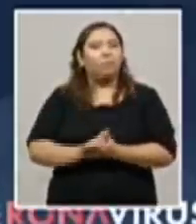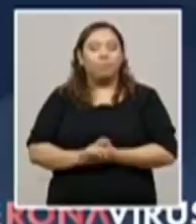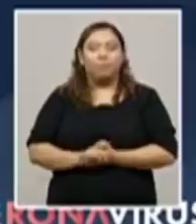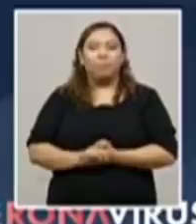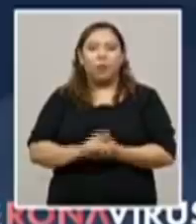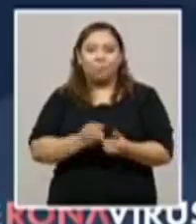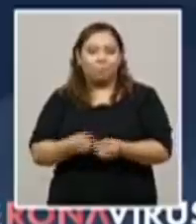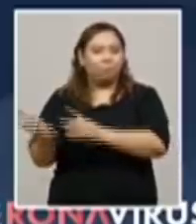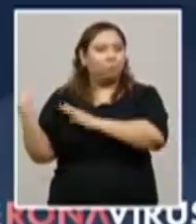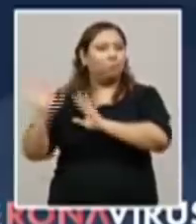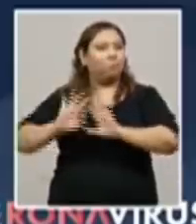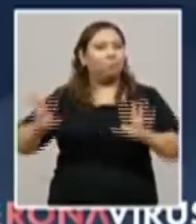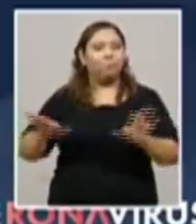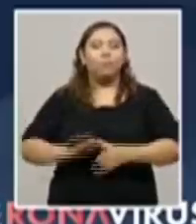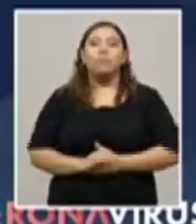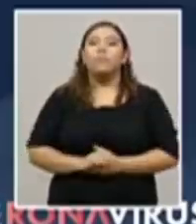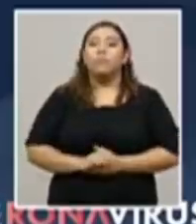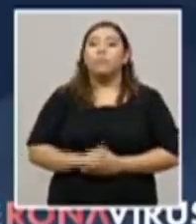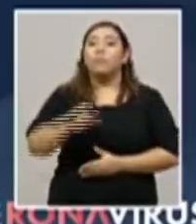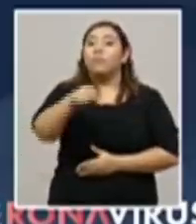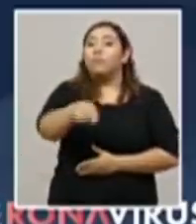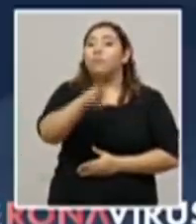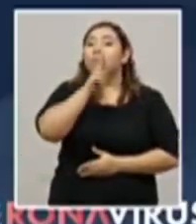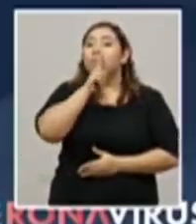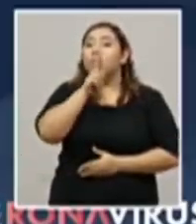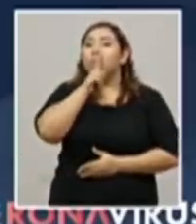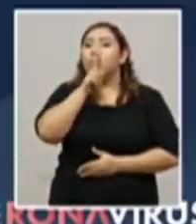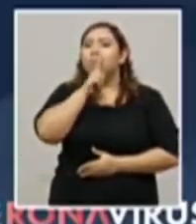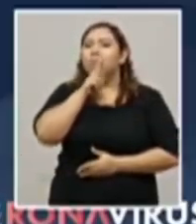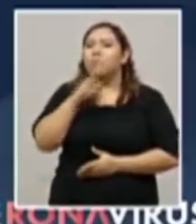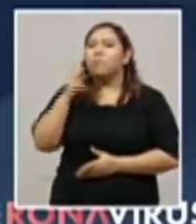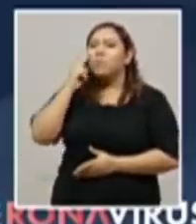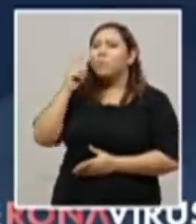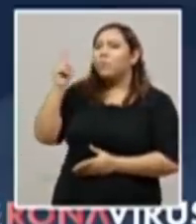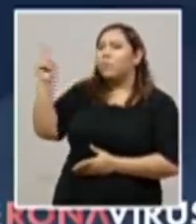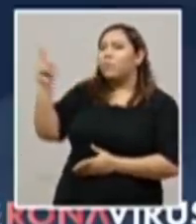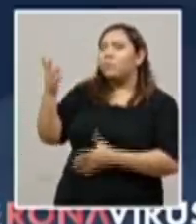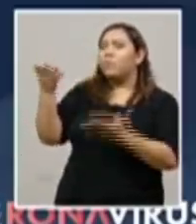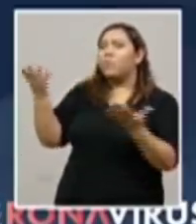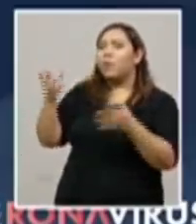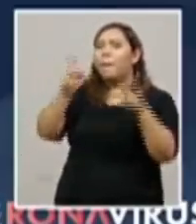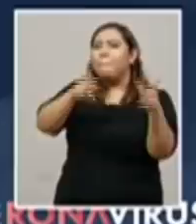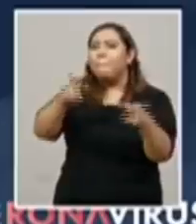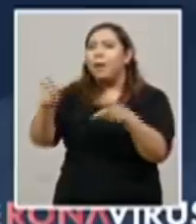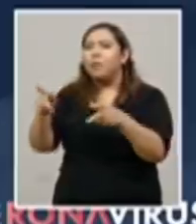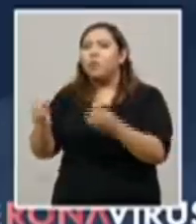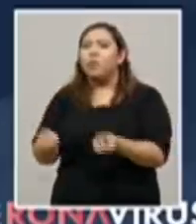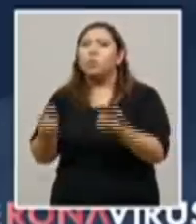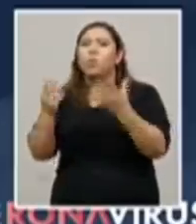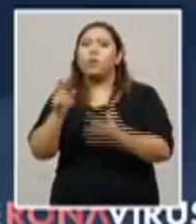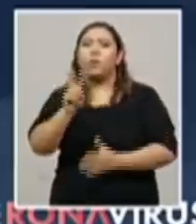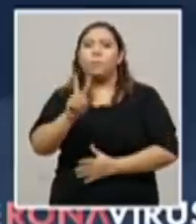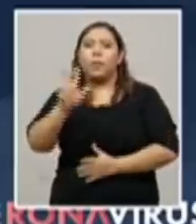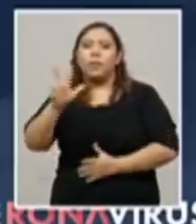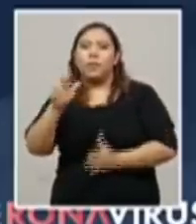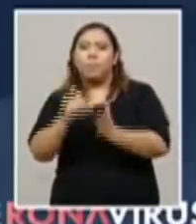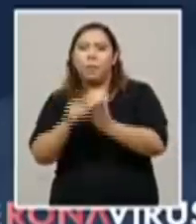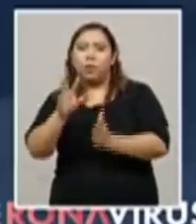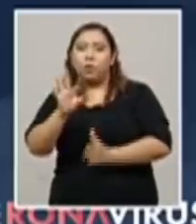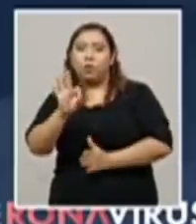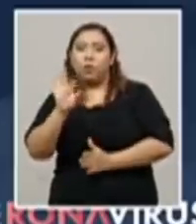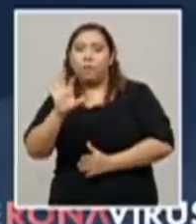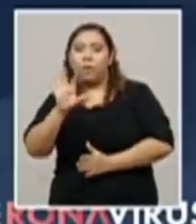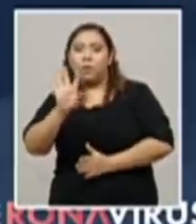La situación general de los pacientes en Honduras se encuentra de la siguiente manera. El total de casos, 23,943.